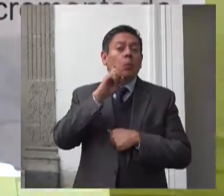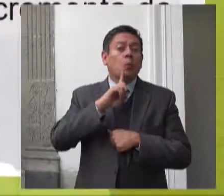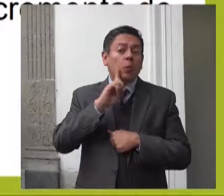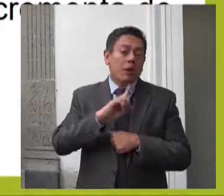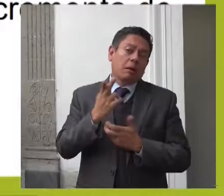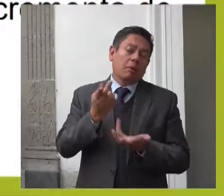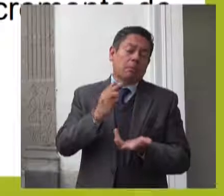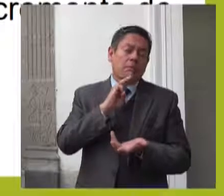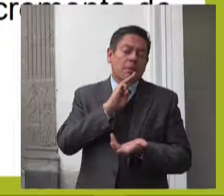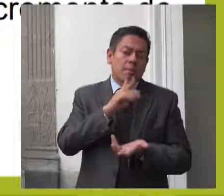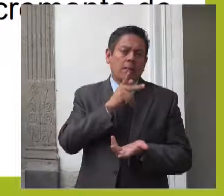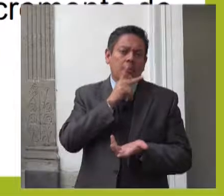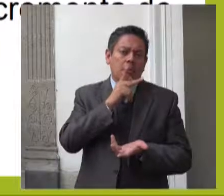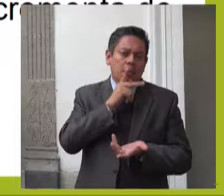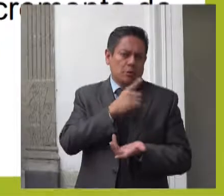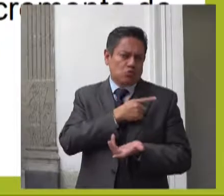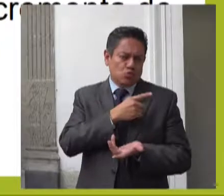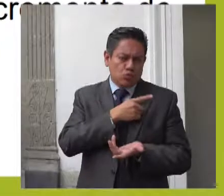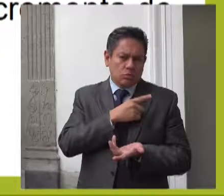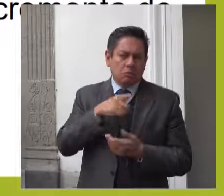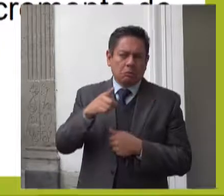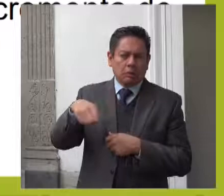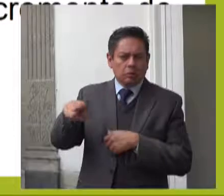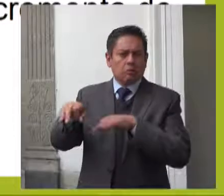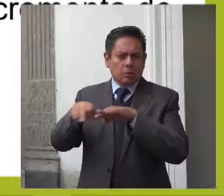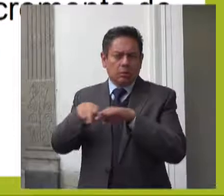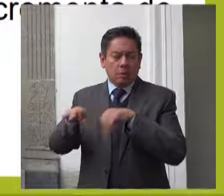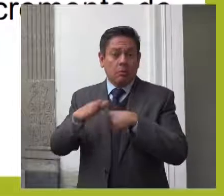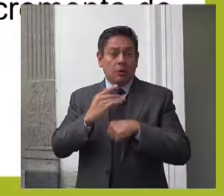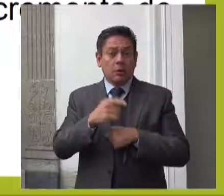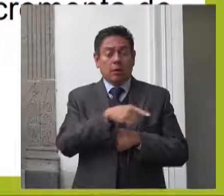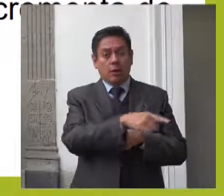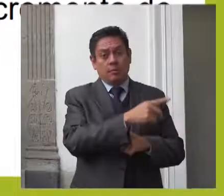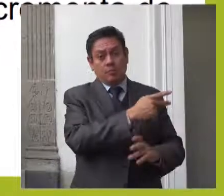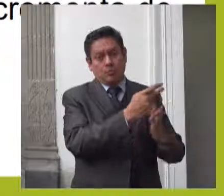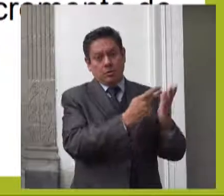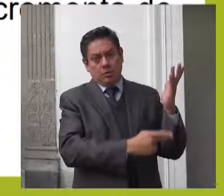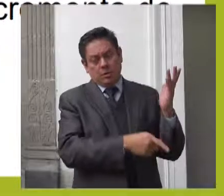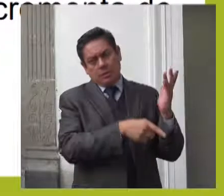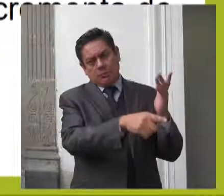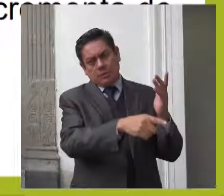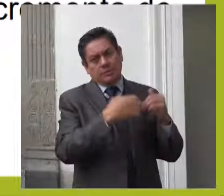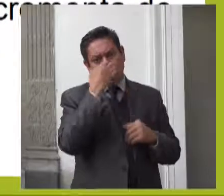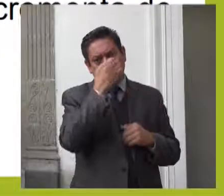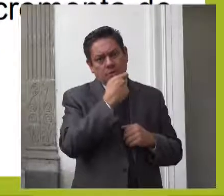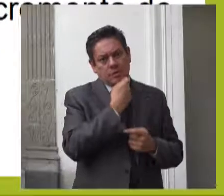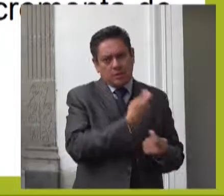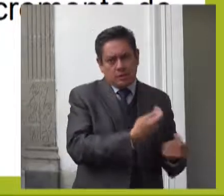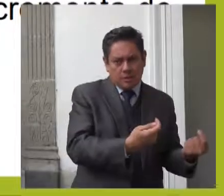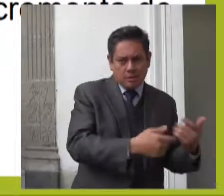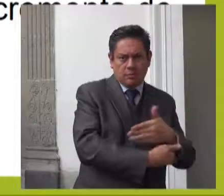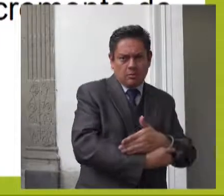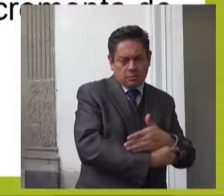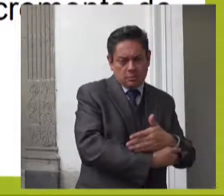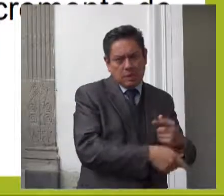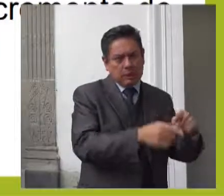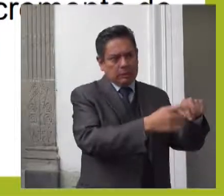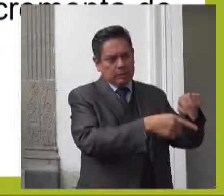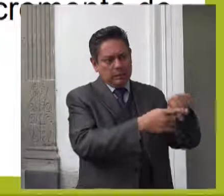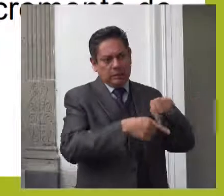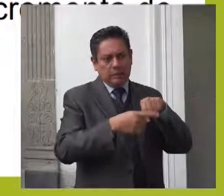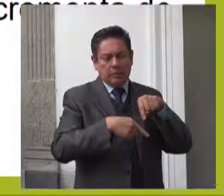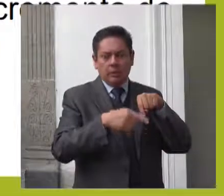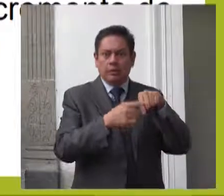padres solos toda vez que la cancelación del programa de estancias infantiles y la emisión de las reglas de